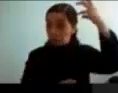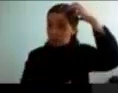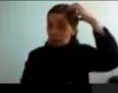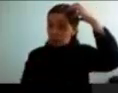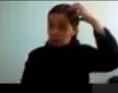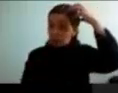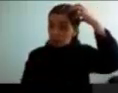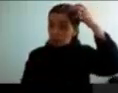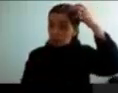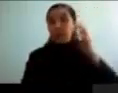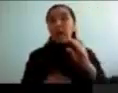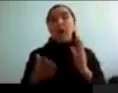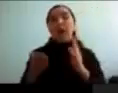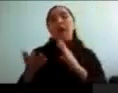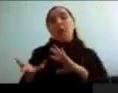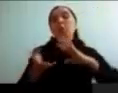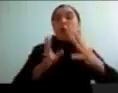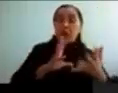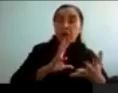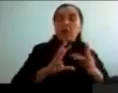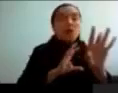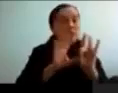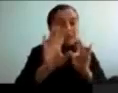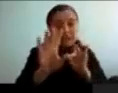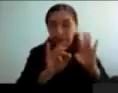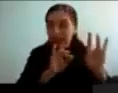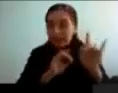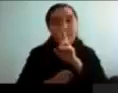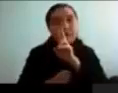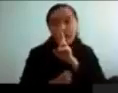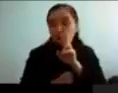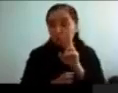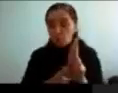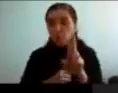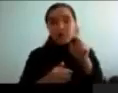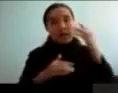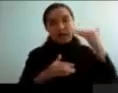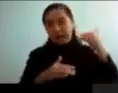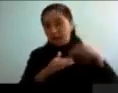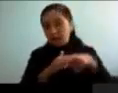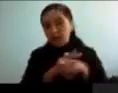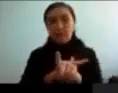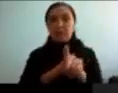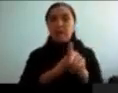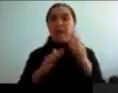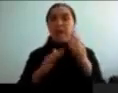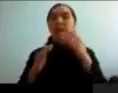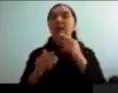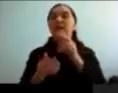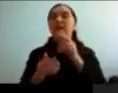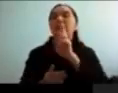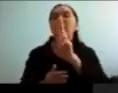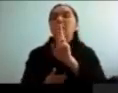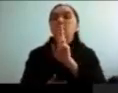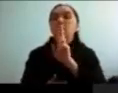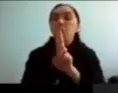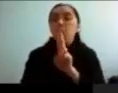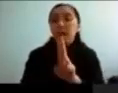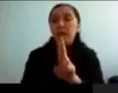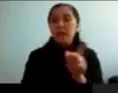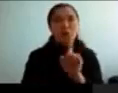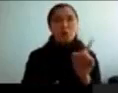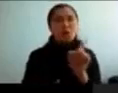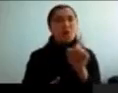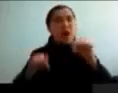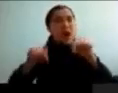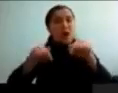selectividad, de la intensidad, de la duración, de las respuestas neuronales, pero en este módulo, en este seminario, no nos vamos a concentrar, en la definición más biológica, y neurobiológica, porque